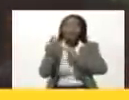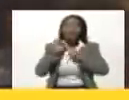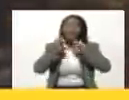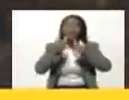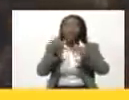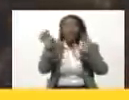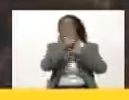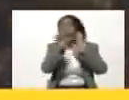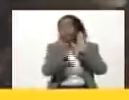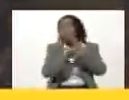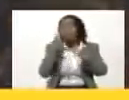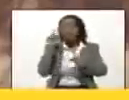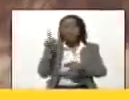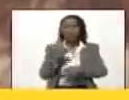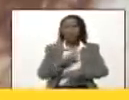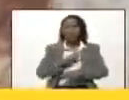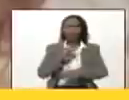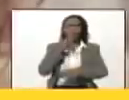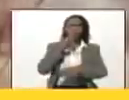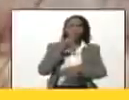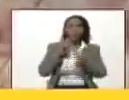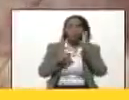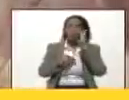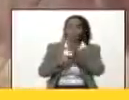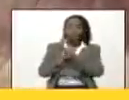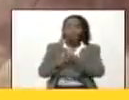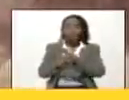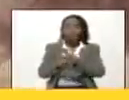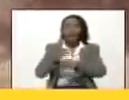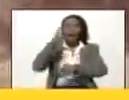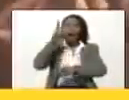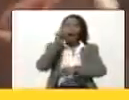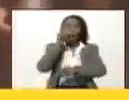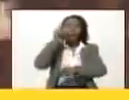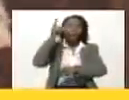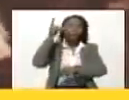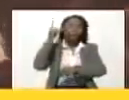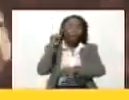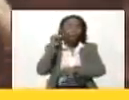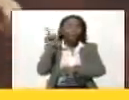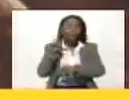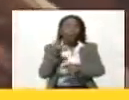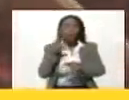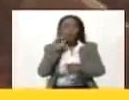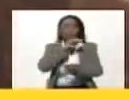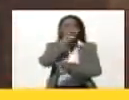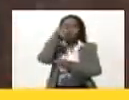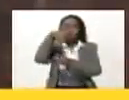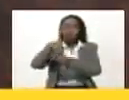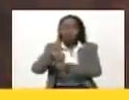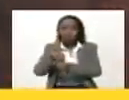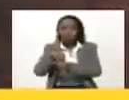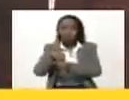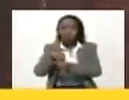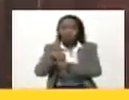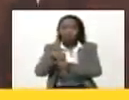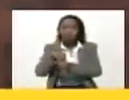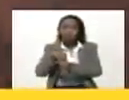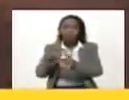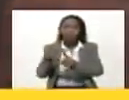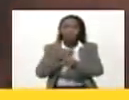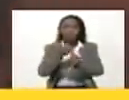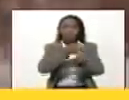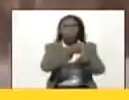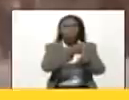bárbara de colonialismo, de conquista, de crímenes, se